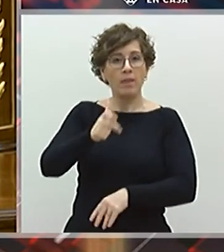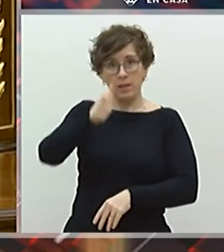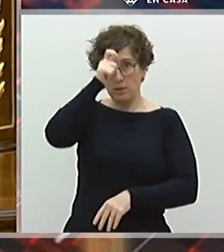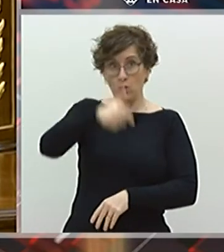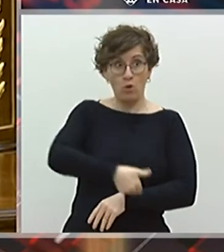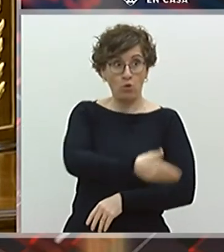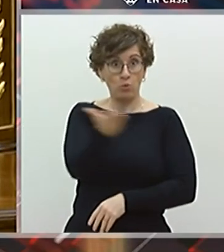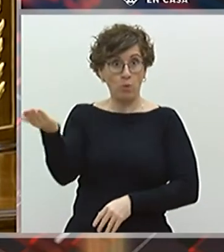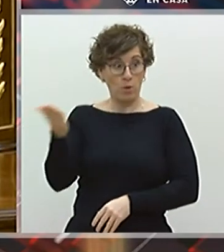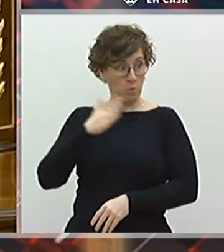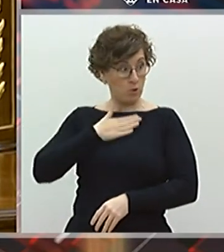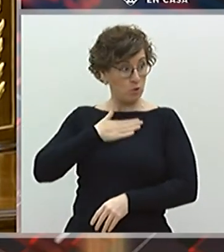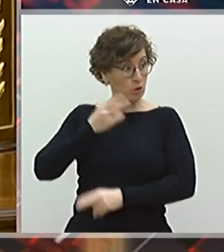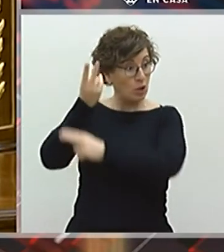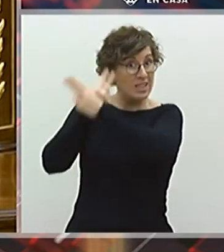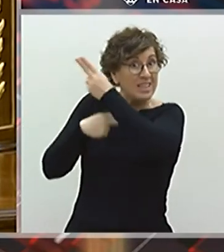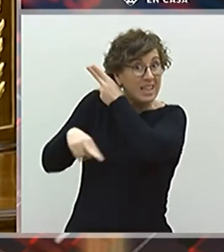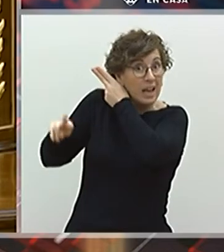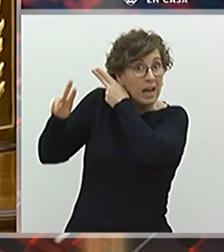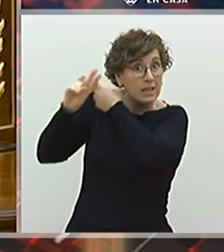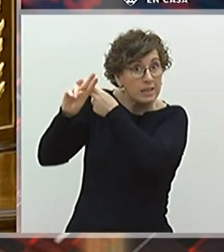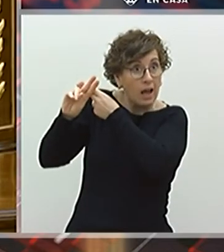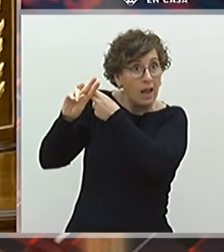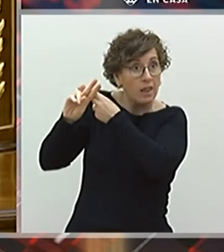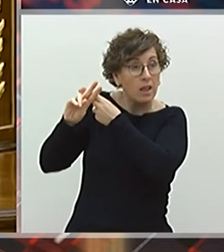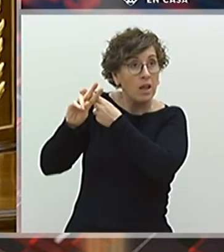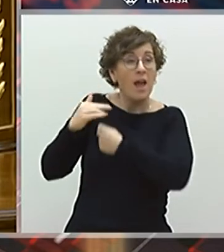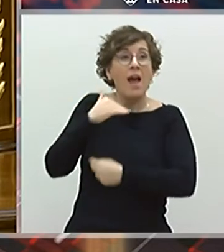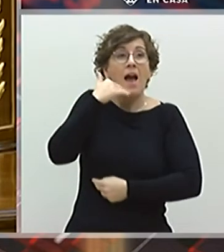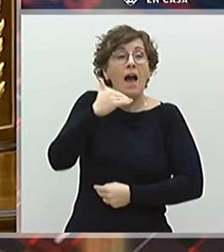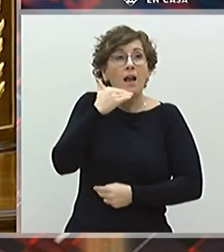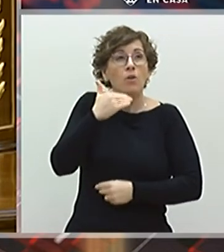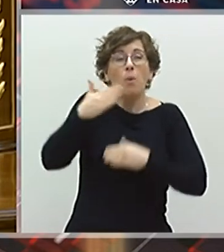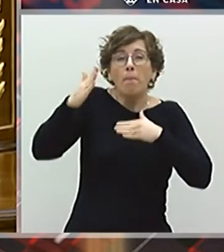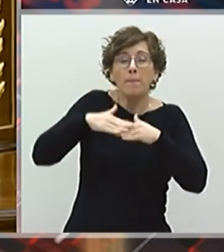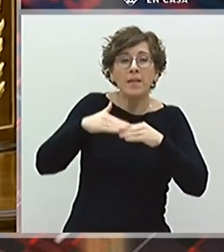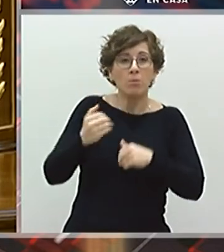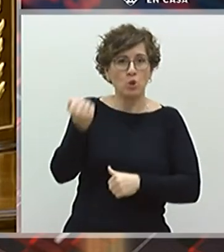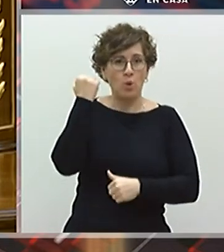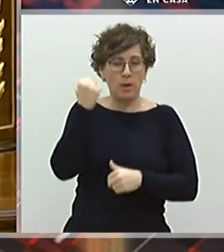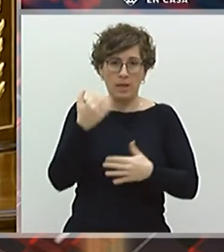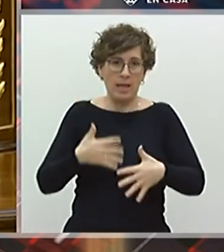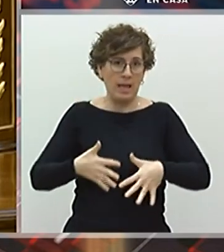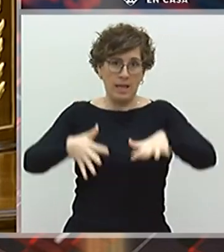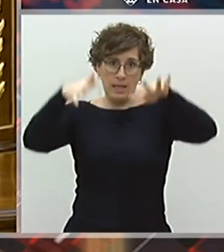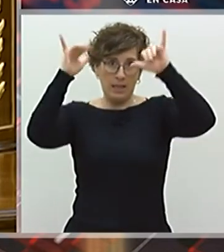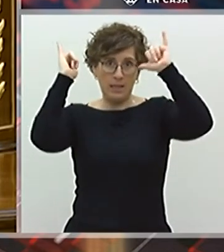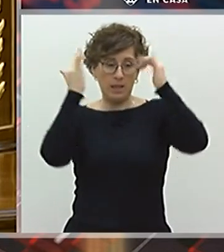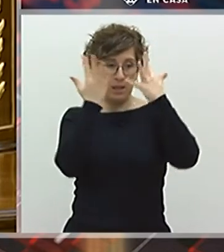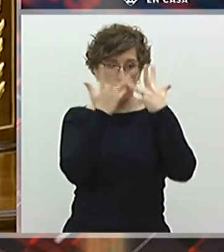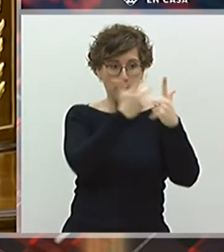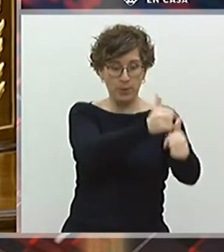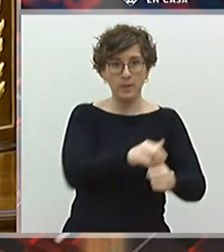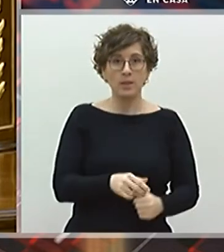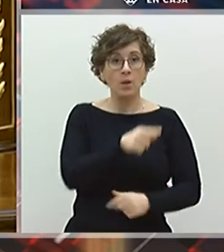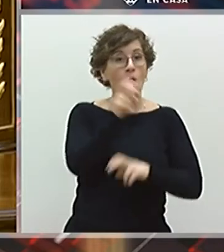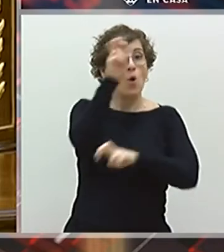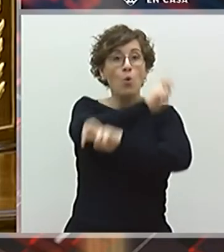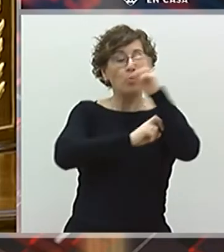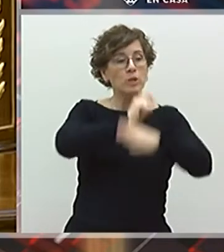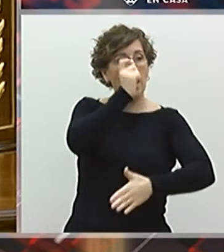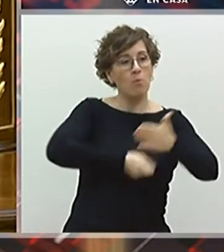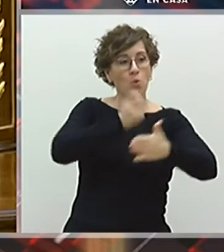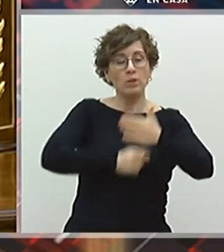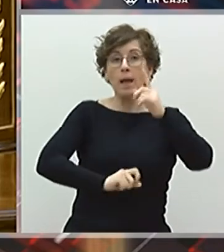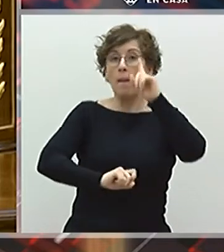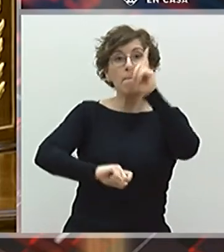generalidad que no le queda un atisbo de soberanía. Porque siguen poniendo más multas que pruebas del COVID han